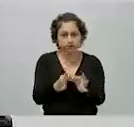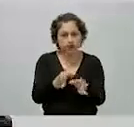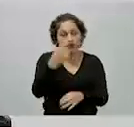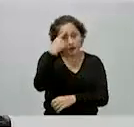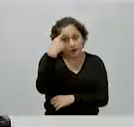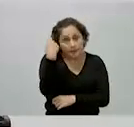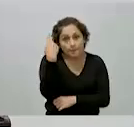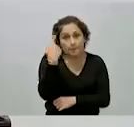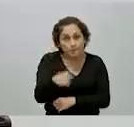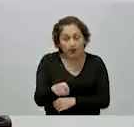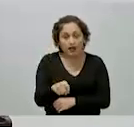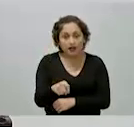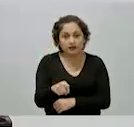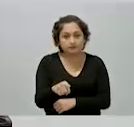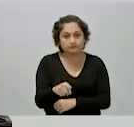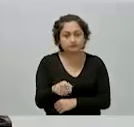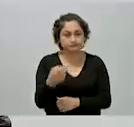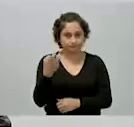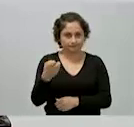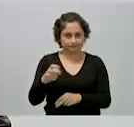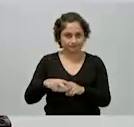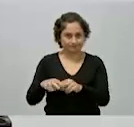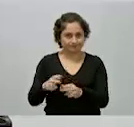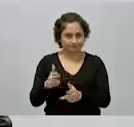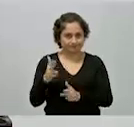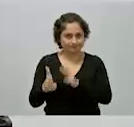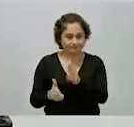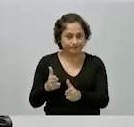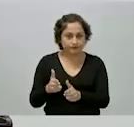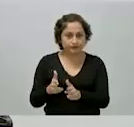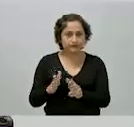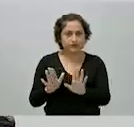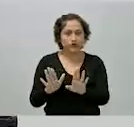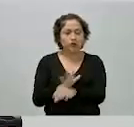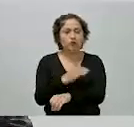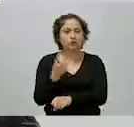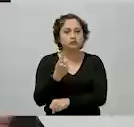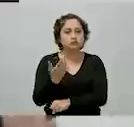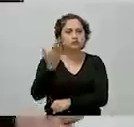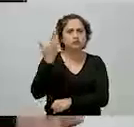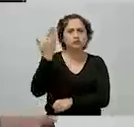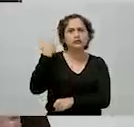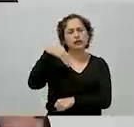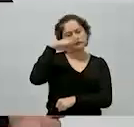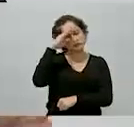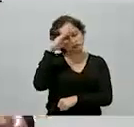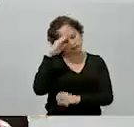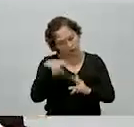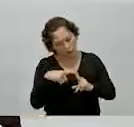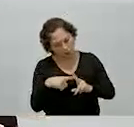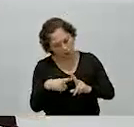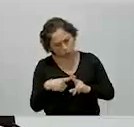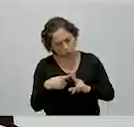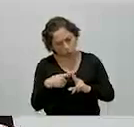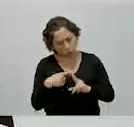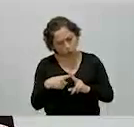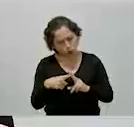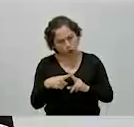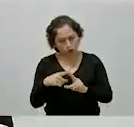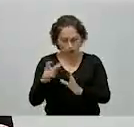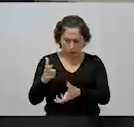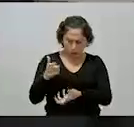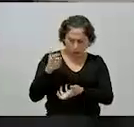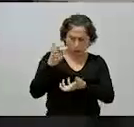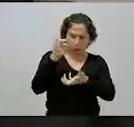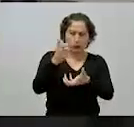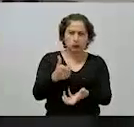se estimó que iba a costar la obra